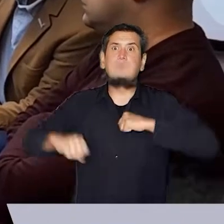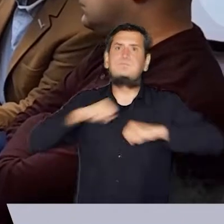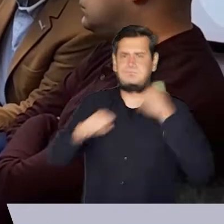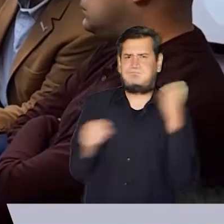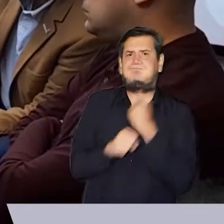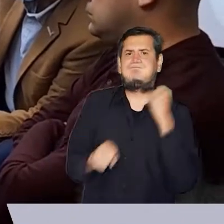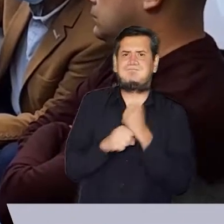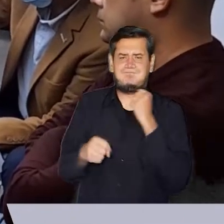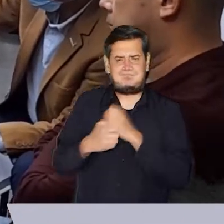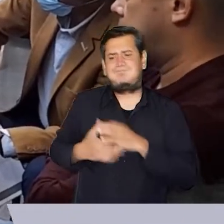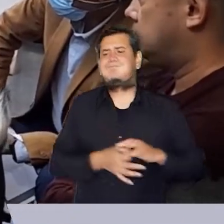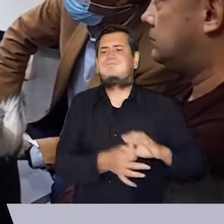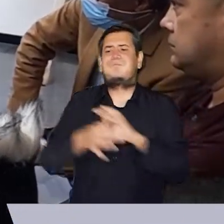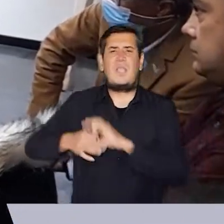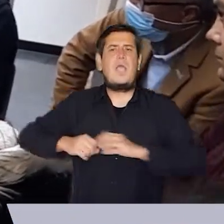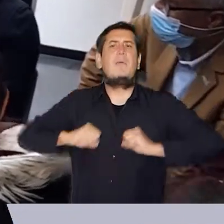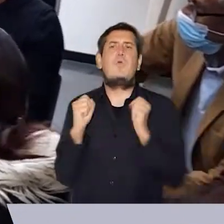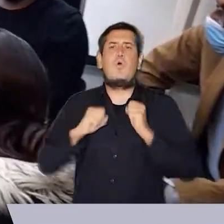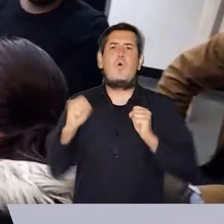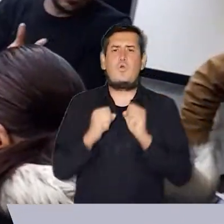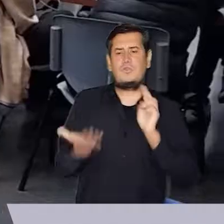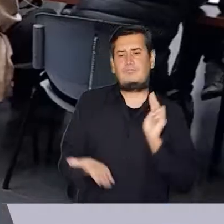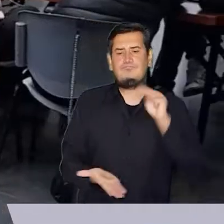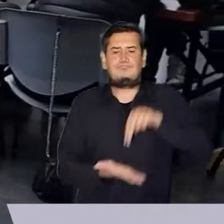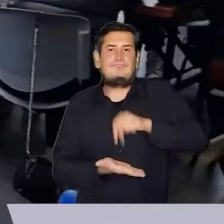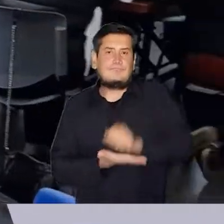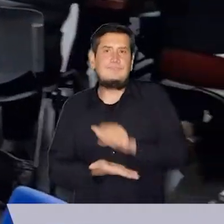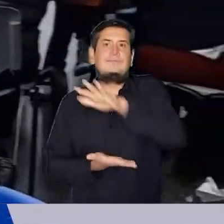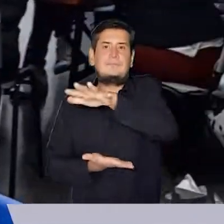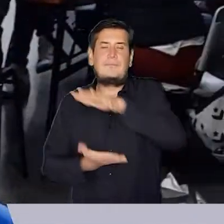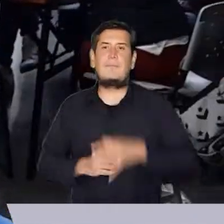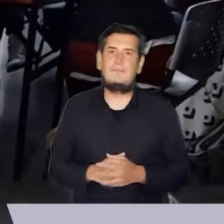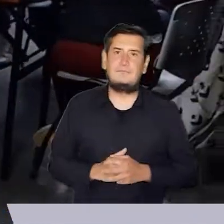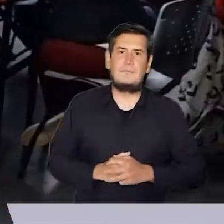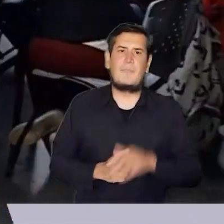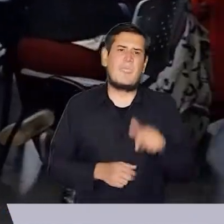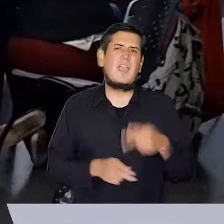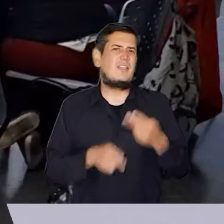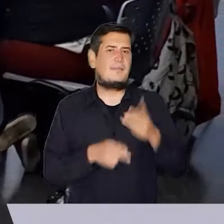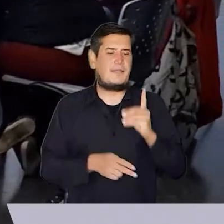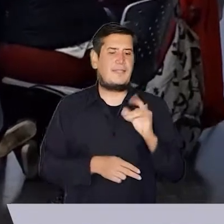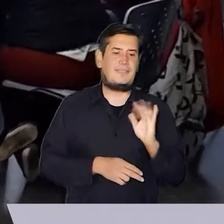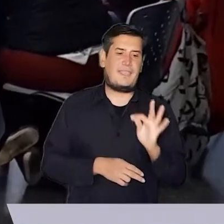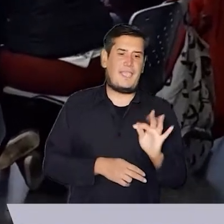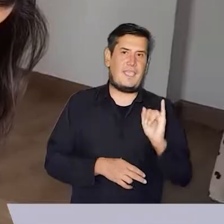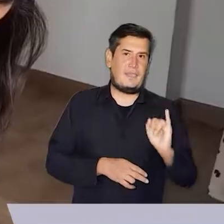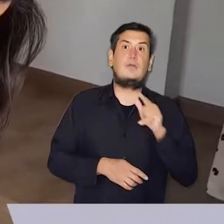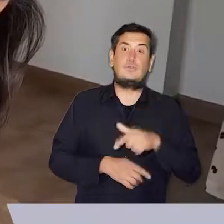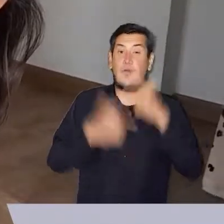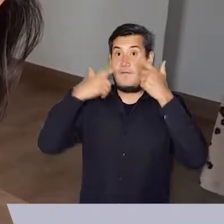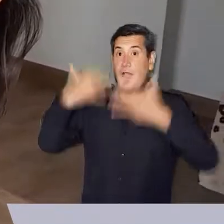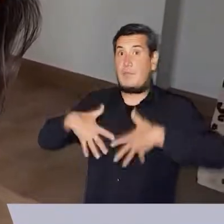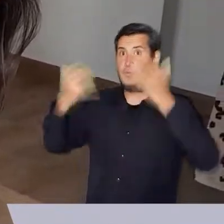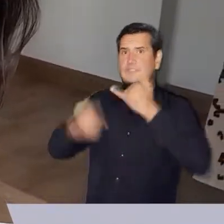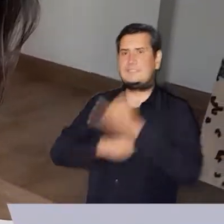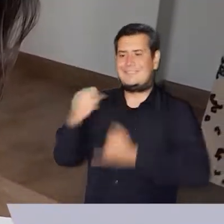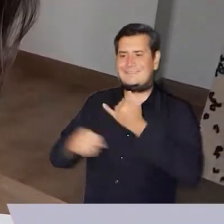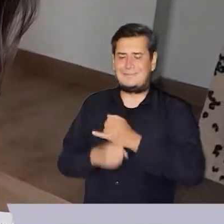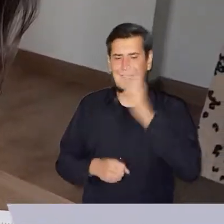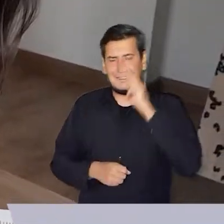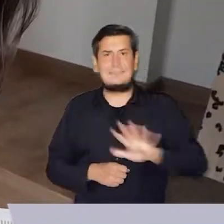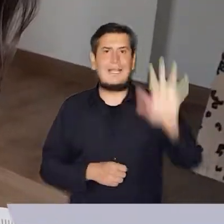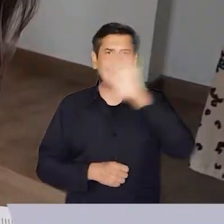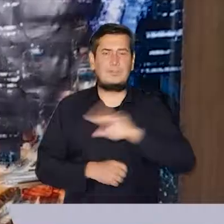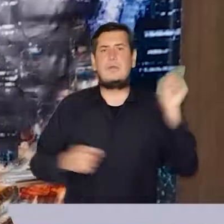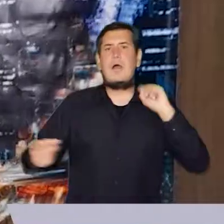surge del trabajo realizado en la Estrategia de Integración Regional y de Bogotá Destino Turístico Inteligente DTI, donde la ciudad es referente nacional